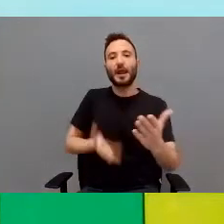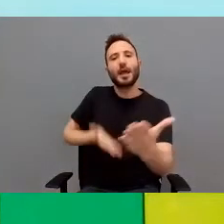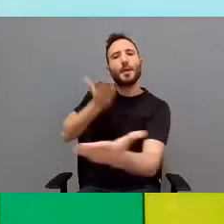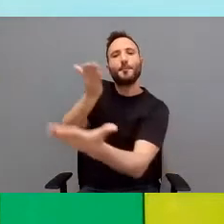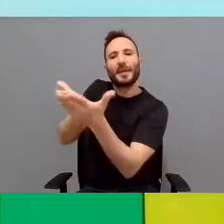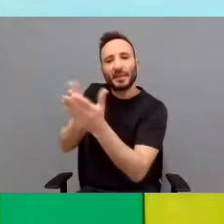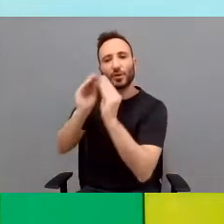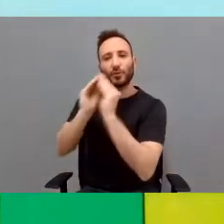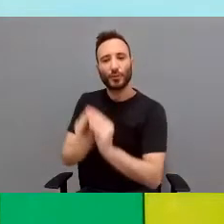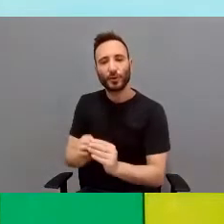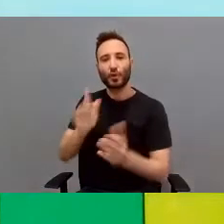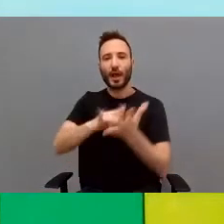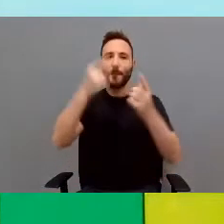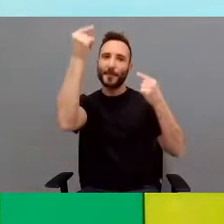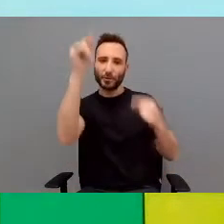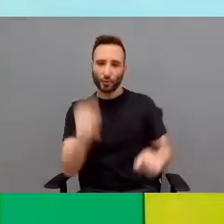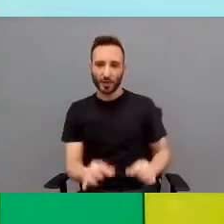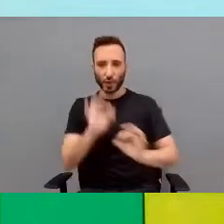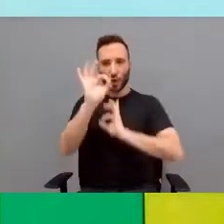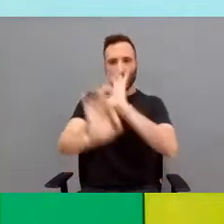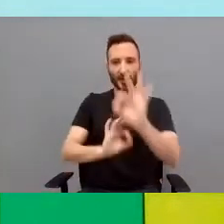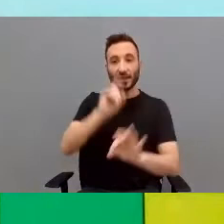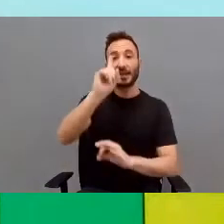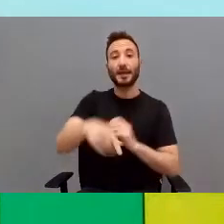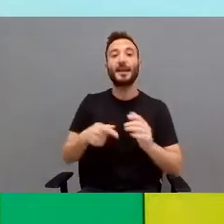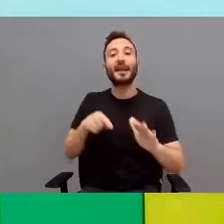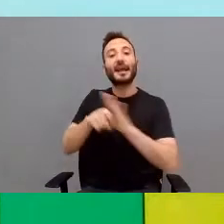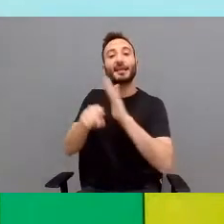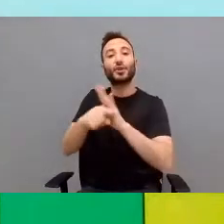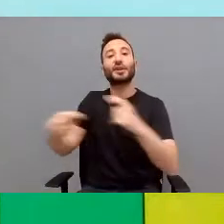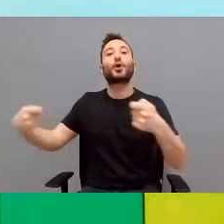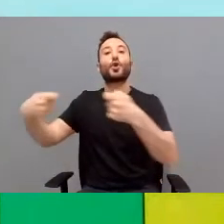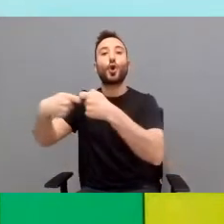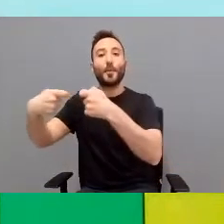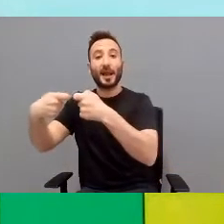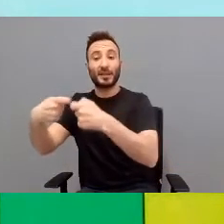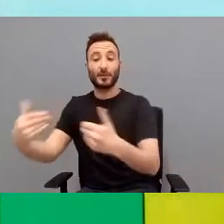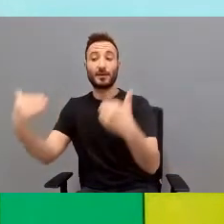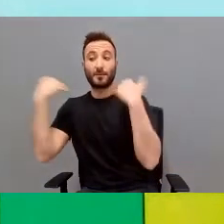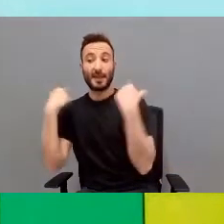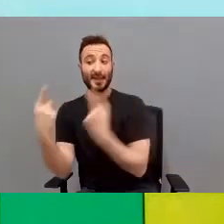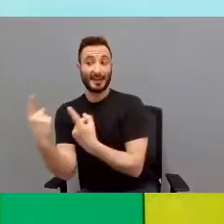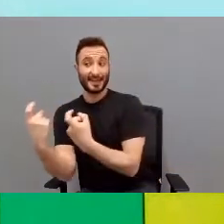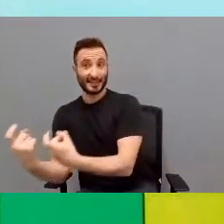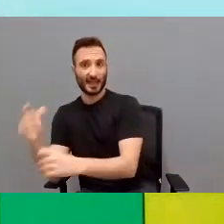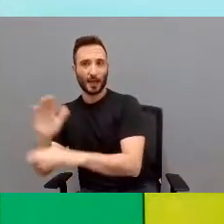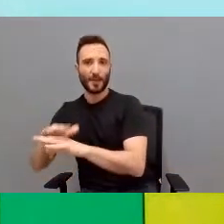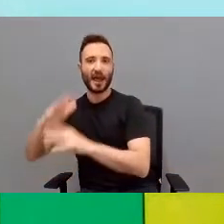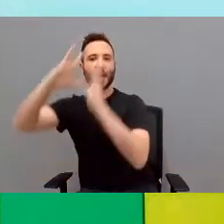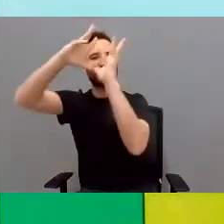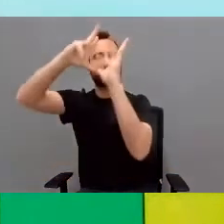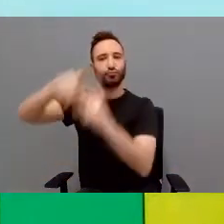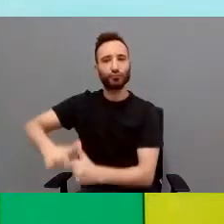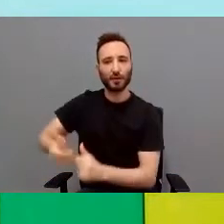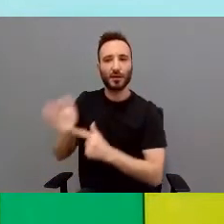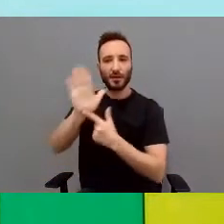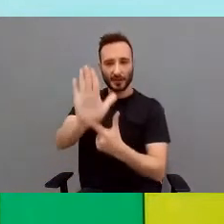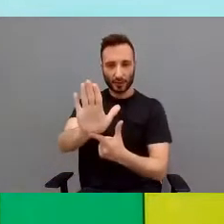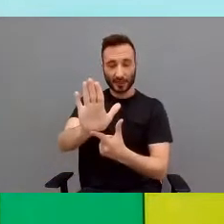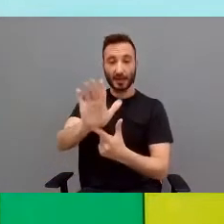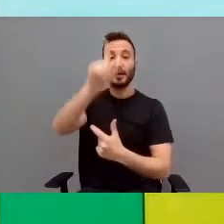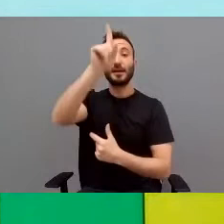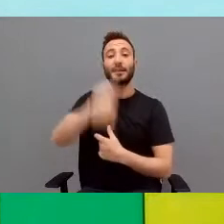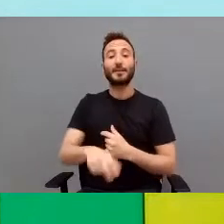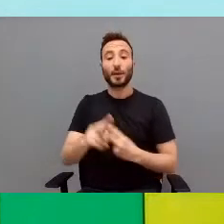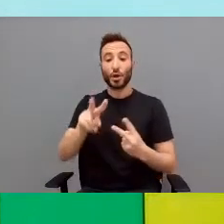pedidos, hacen presupuestos y todas las gestiones que requiere la cooperativa para poder rendir cuentas. El